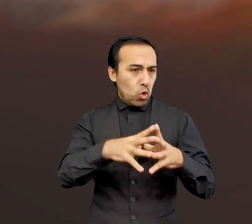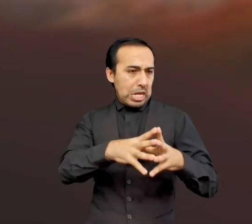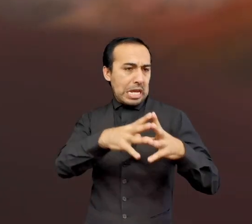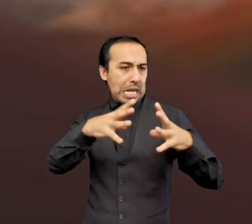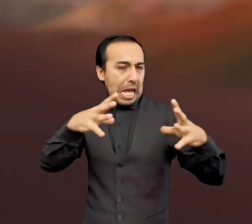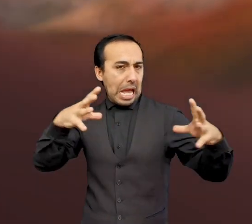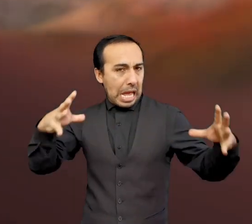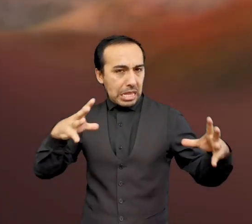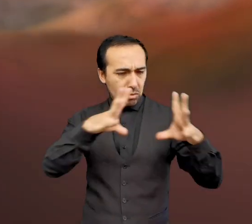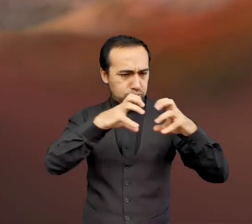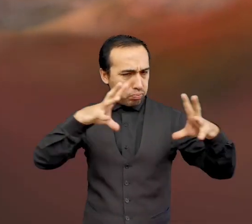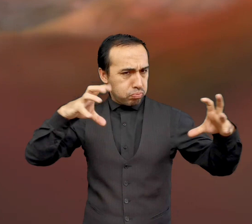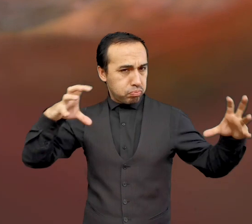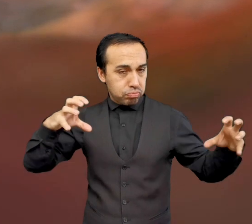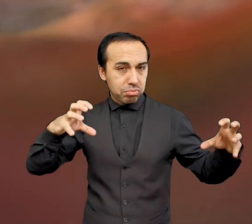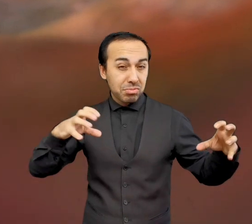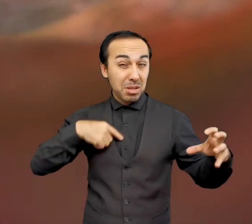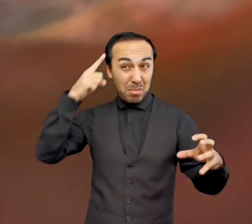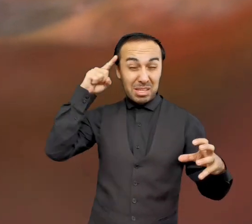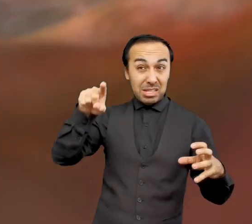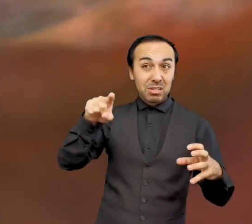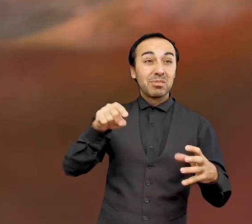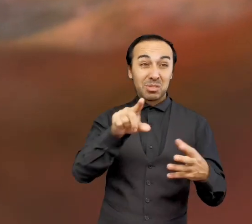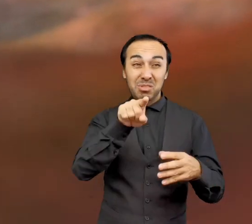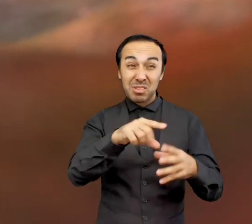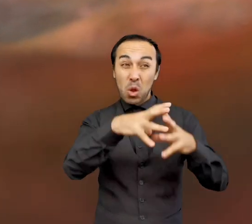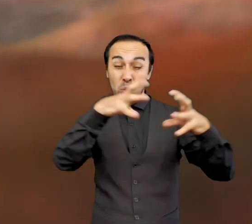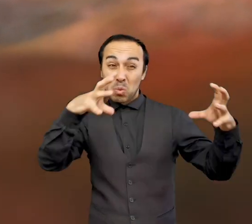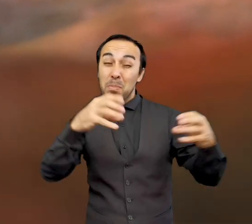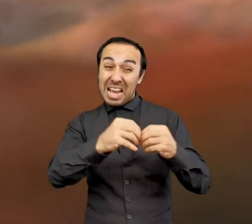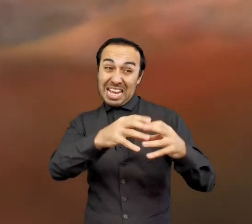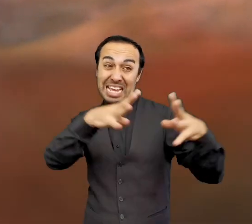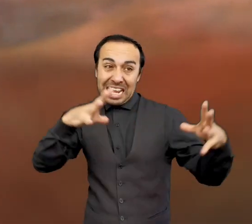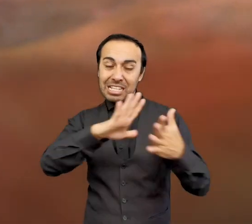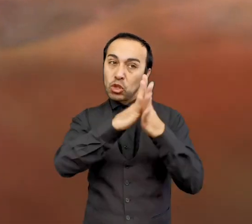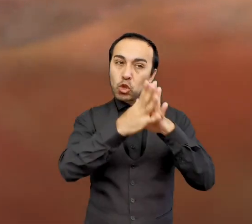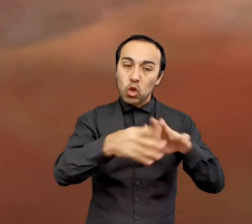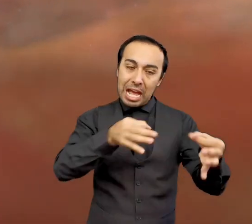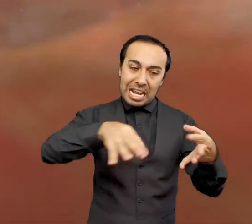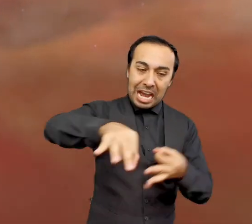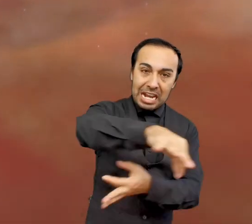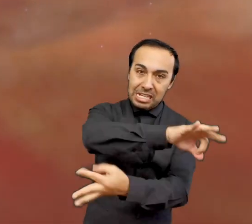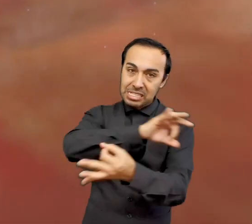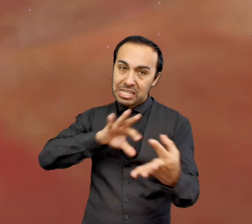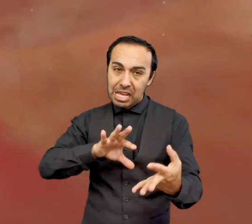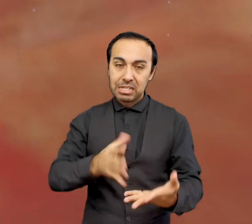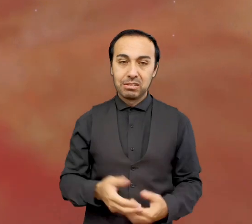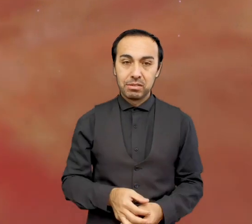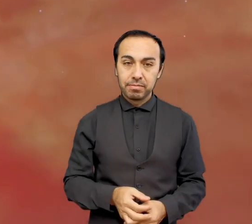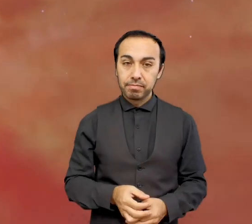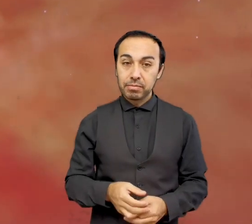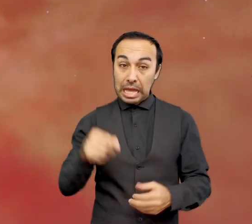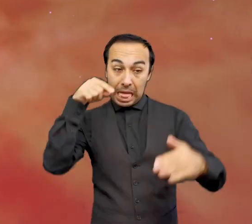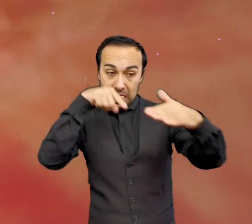nuestro Sol, por lo que están consideradas entre las estructuras más grandes de nuestra galaxia. Dentro de